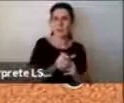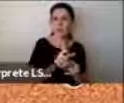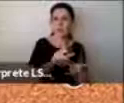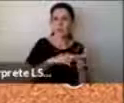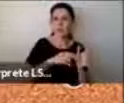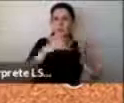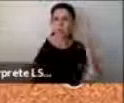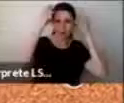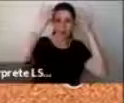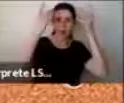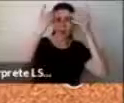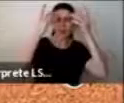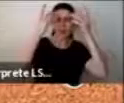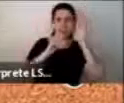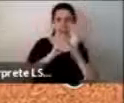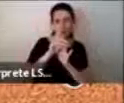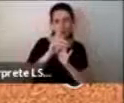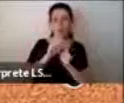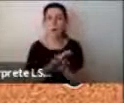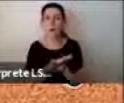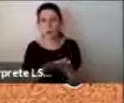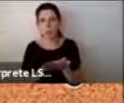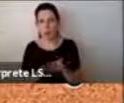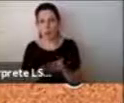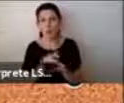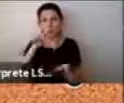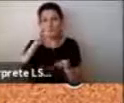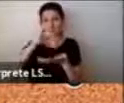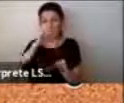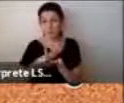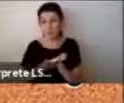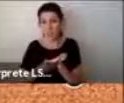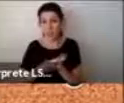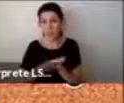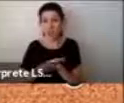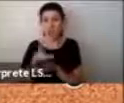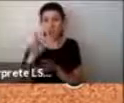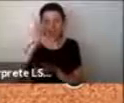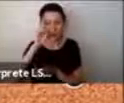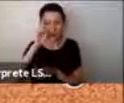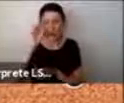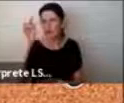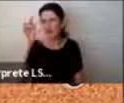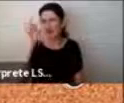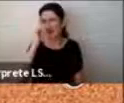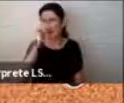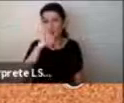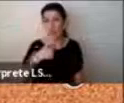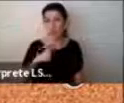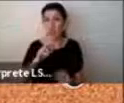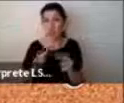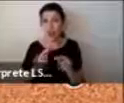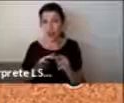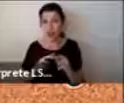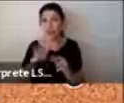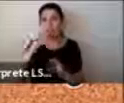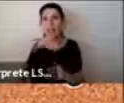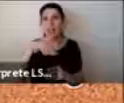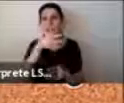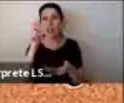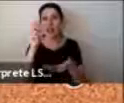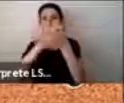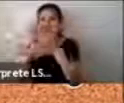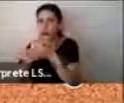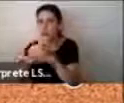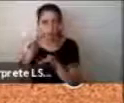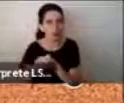me cuesta mucho acordarme de las fechas de las cosas y lo que hago es anotar todo mi calendario pero igual se me olvida a veces eso es algo que puede ocurrir por ejemplo cuando